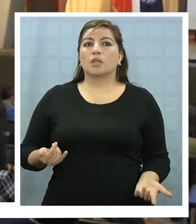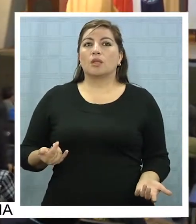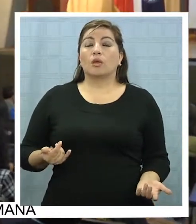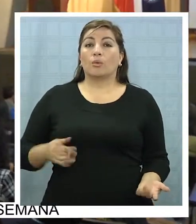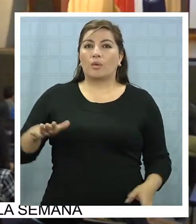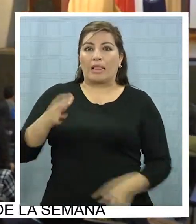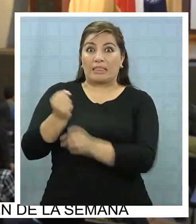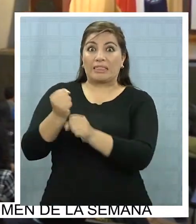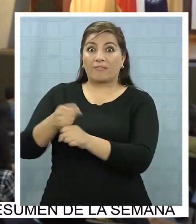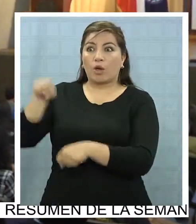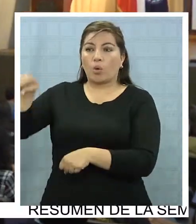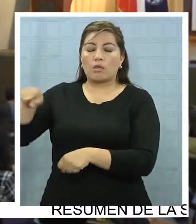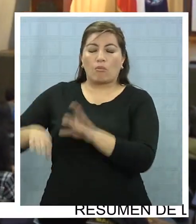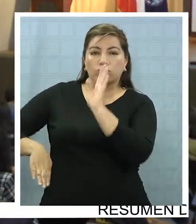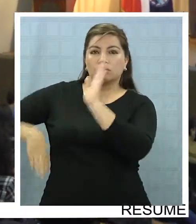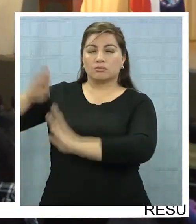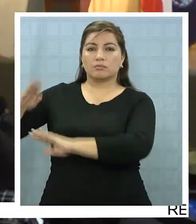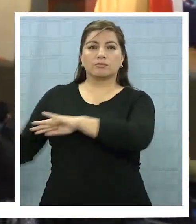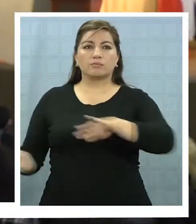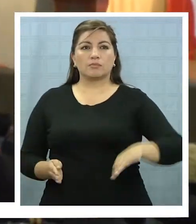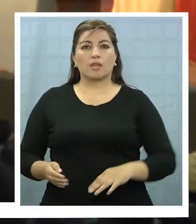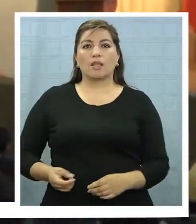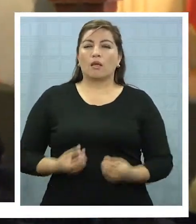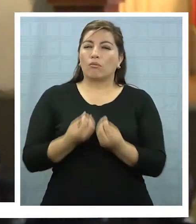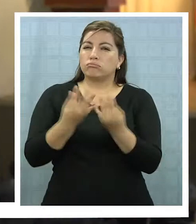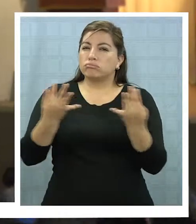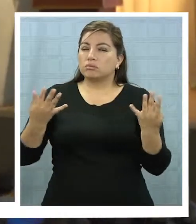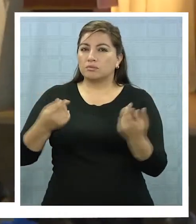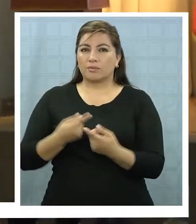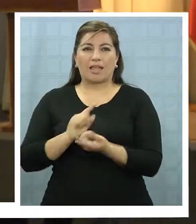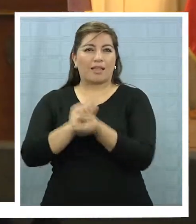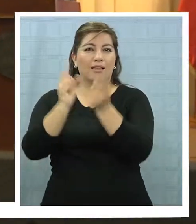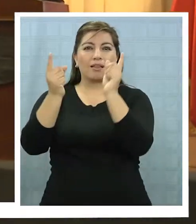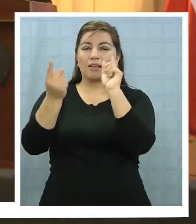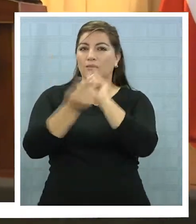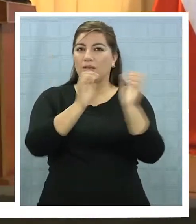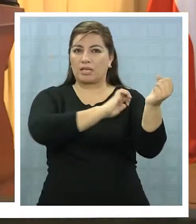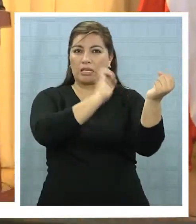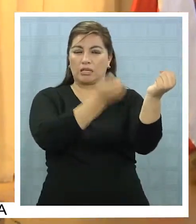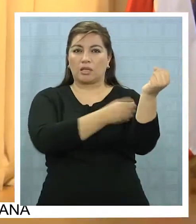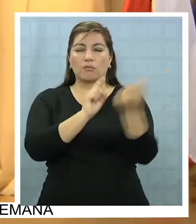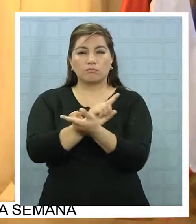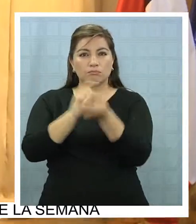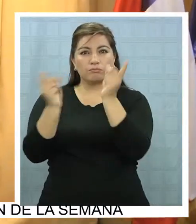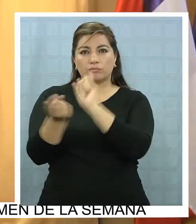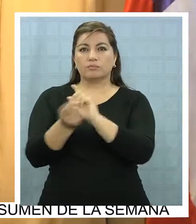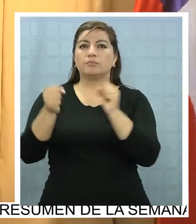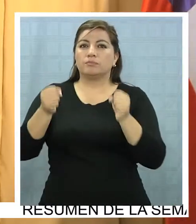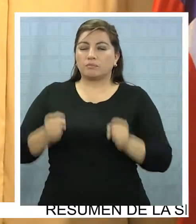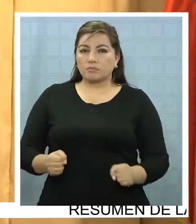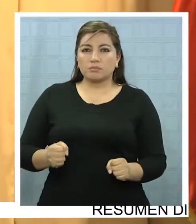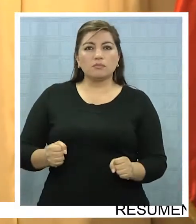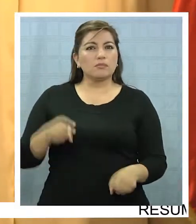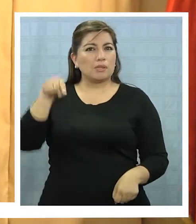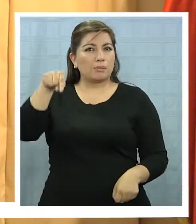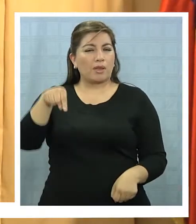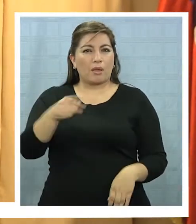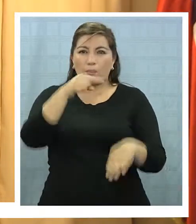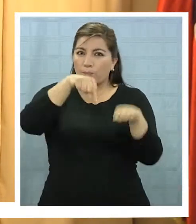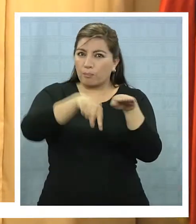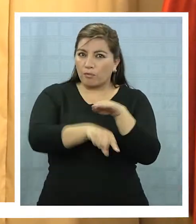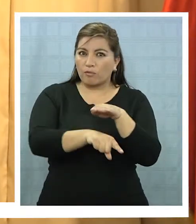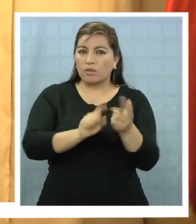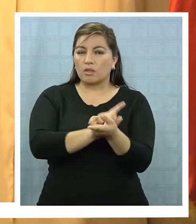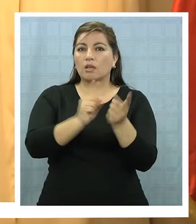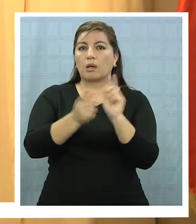alto. Varios son los factores que deben cambiar en Chile para que las energías renovables puedan ser parte de la matriz energética. Lo